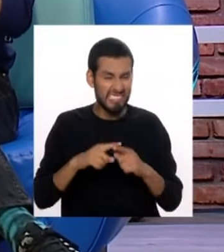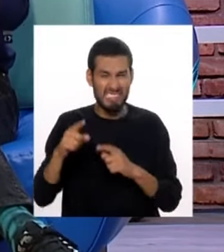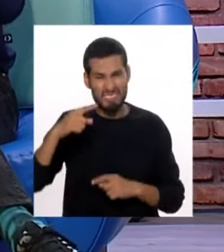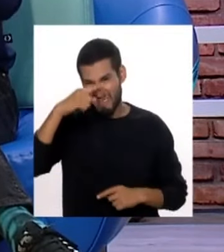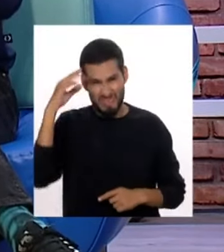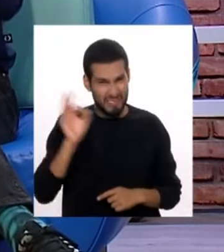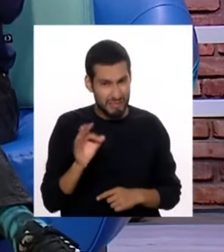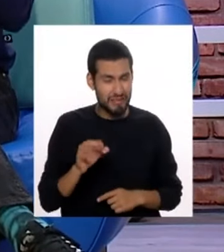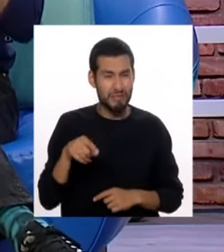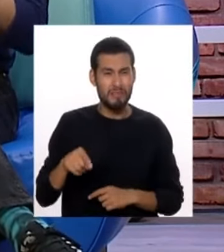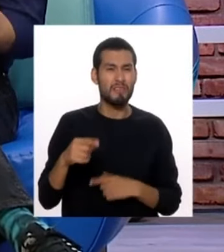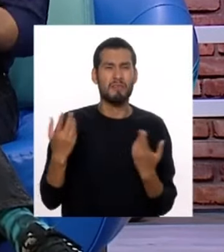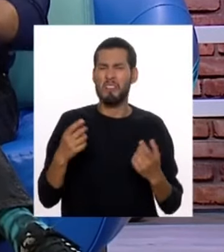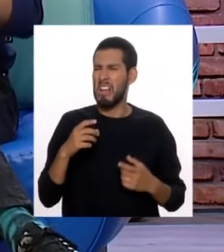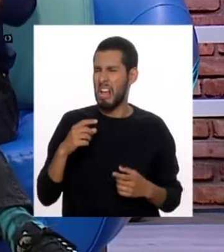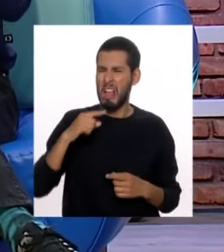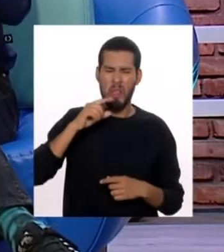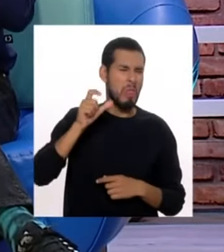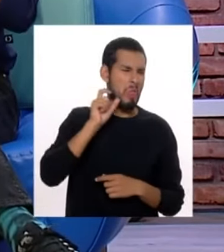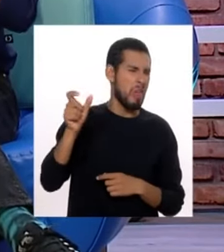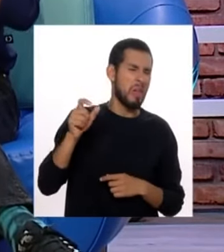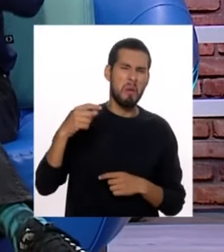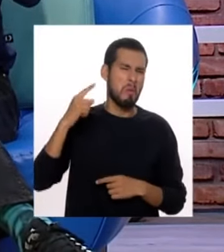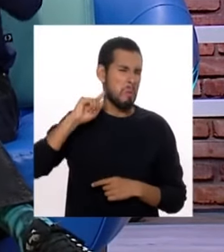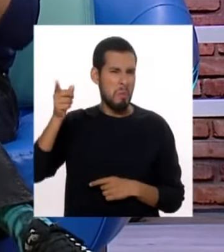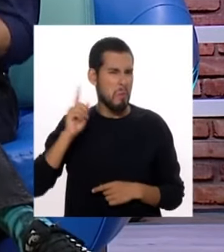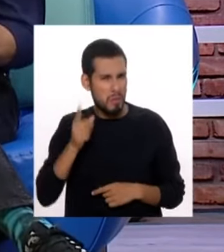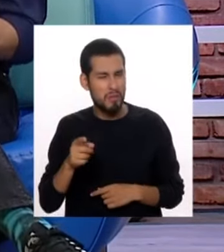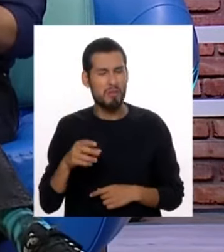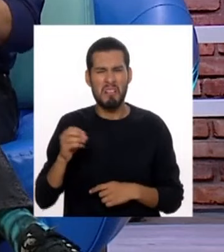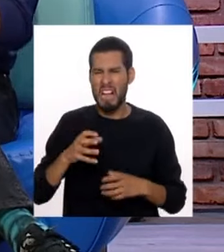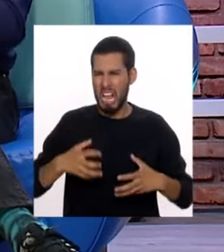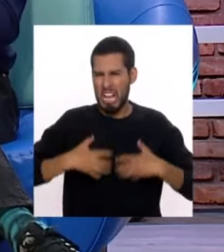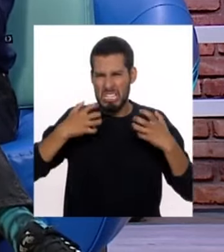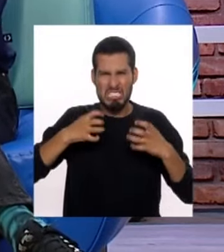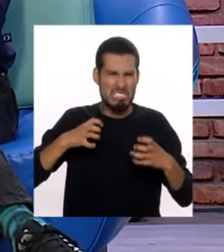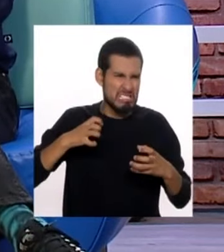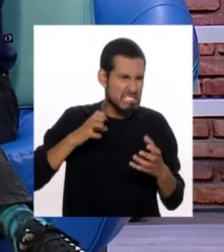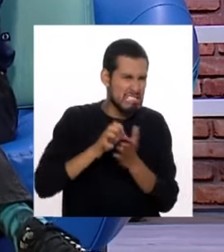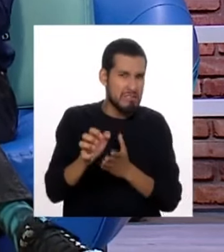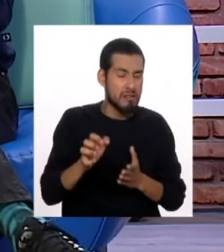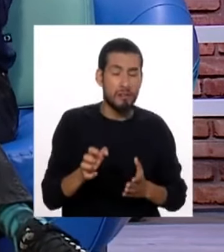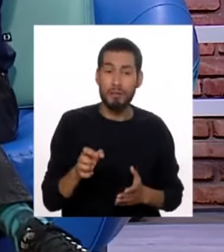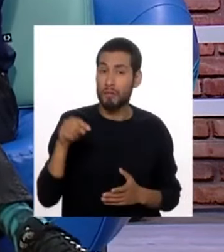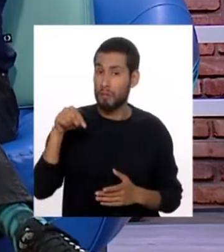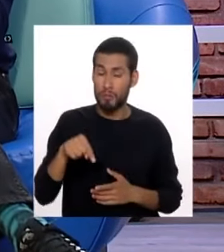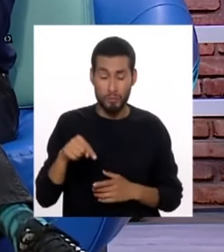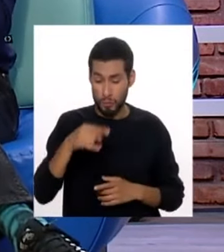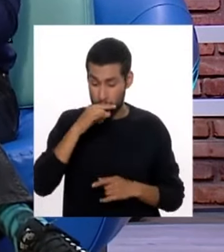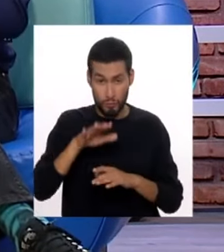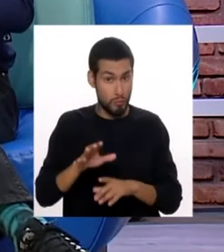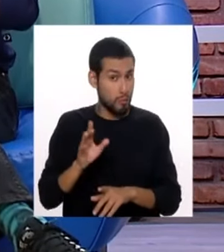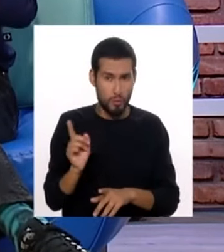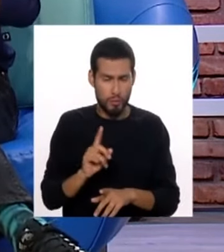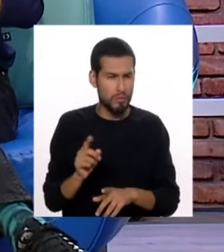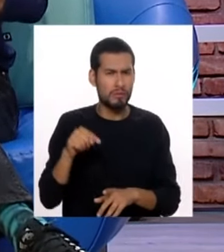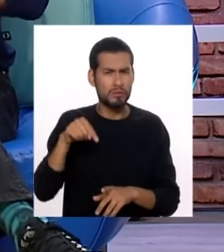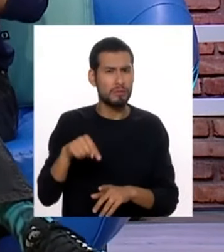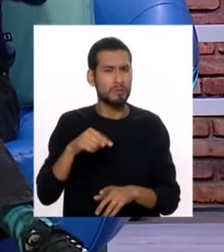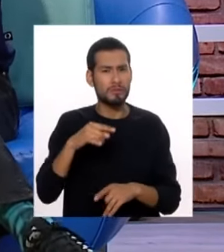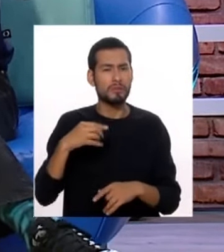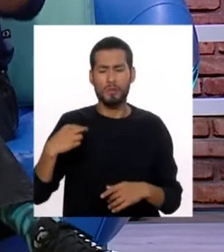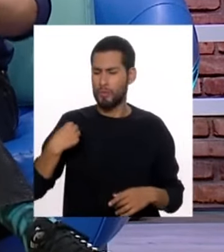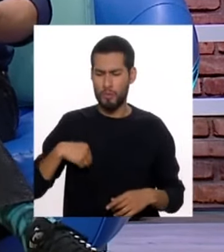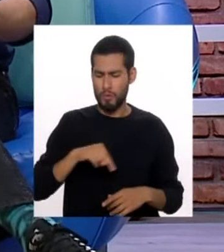malcriado, si nuestro hijo es contestón, si nuestro hijo es agresivo, eso no es producto del niño. El niño, nosotros